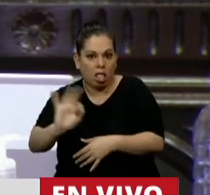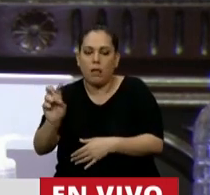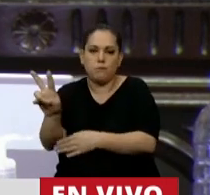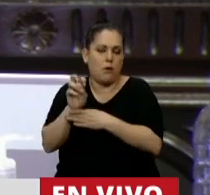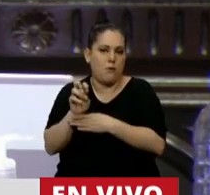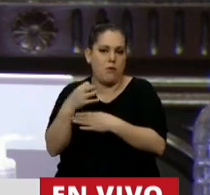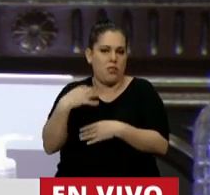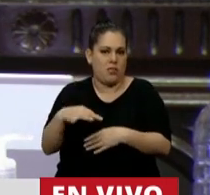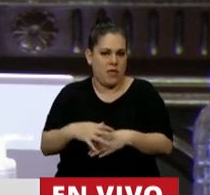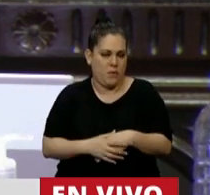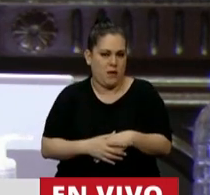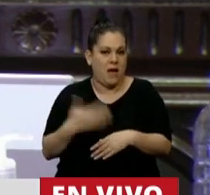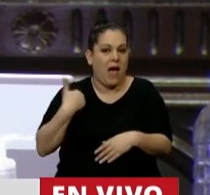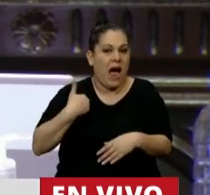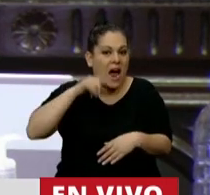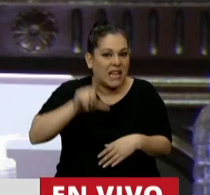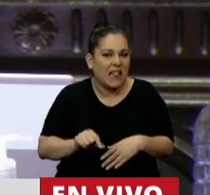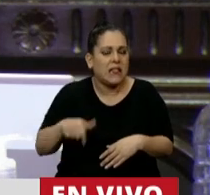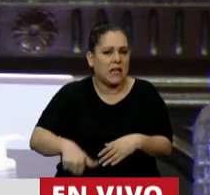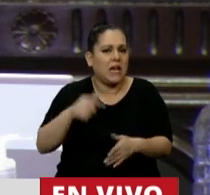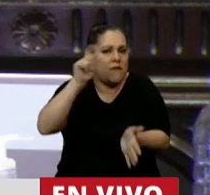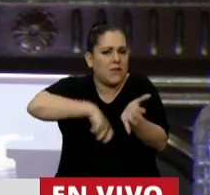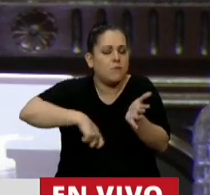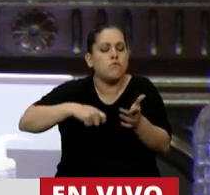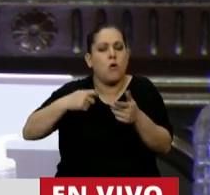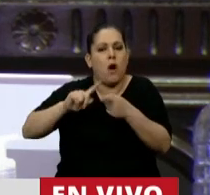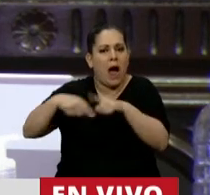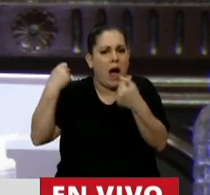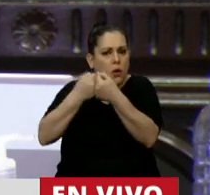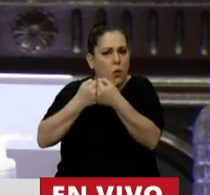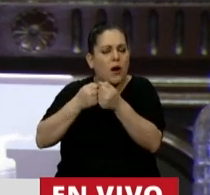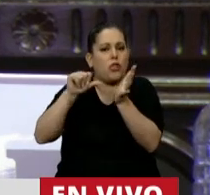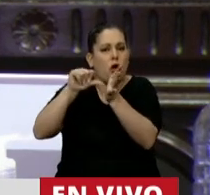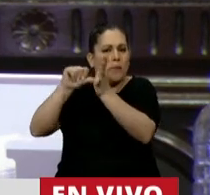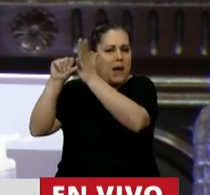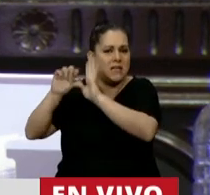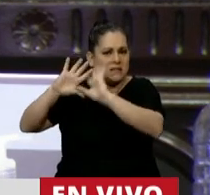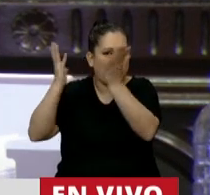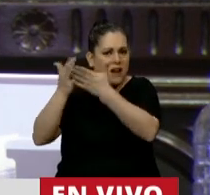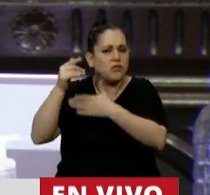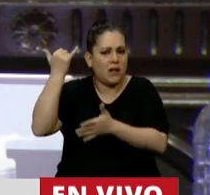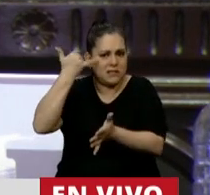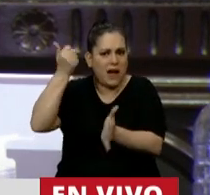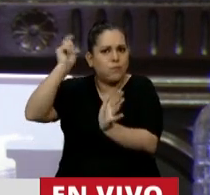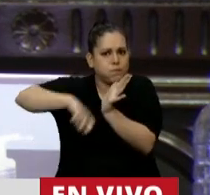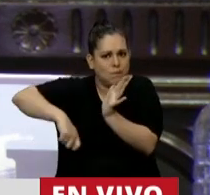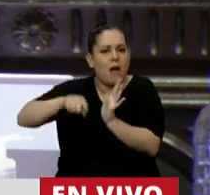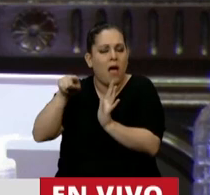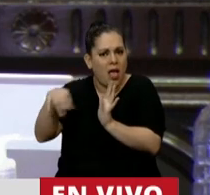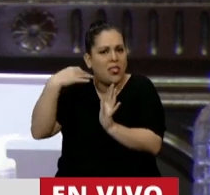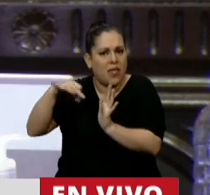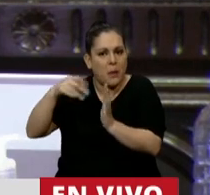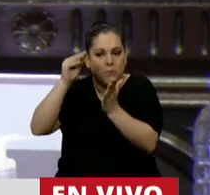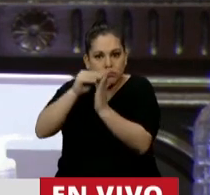instrumentos. Argentina ha firmado acuerdos de cooperación tributaria internacional. Pongamos en acción esos